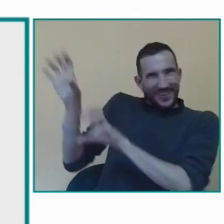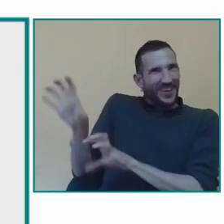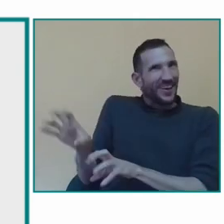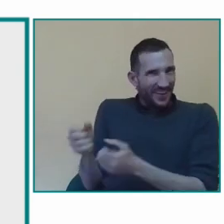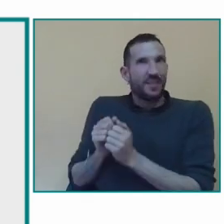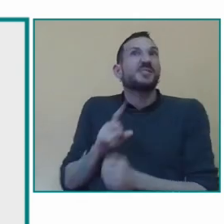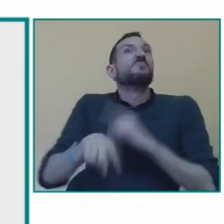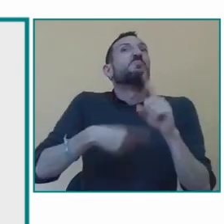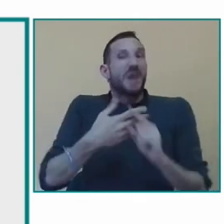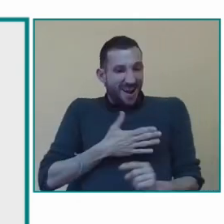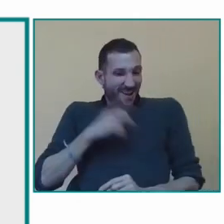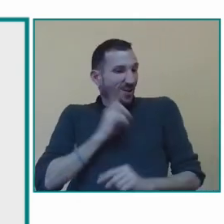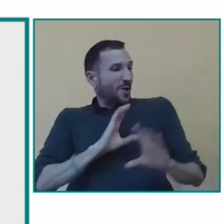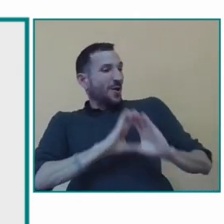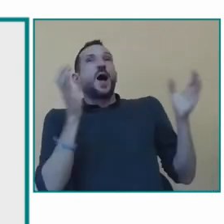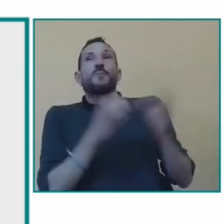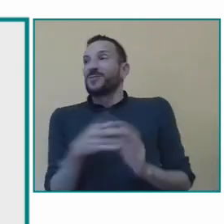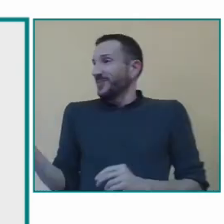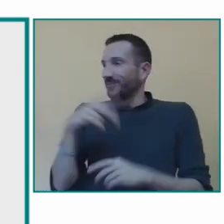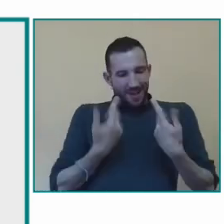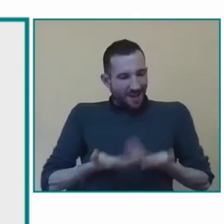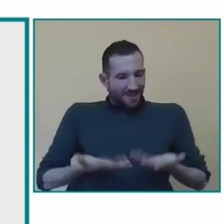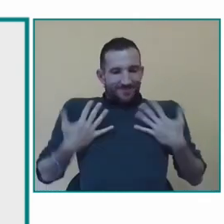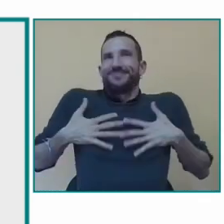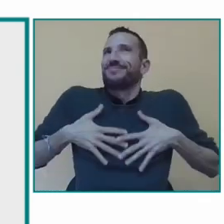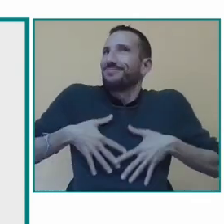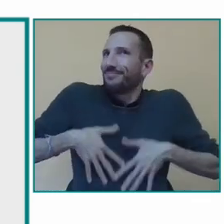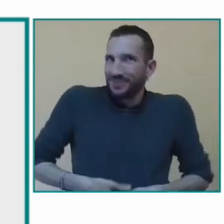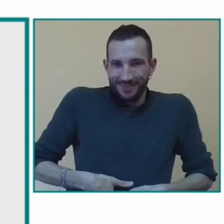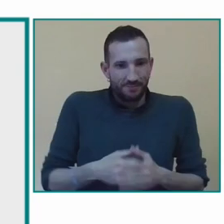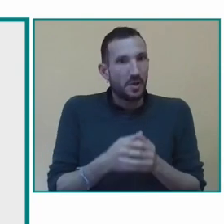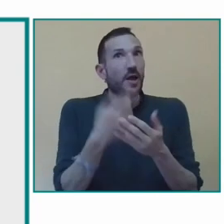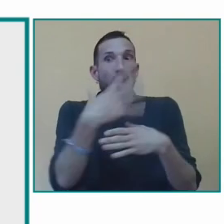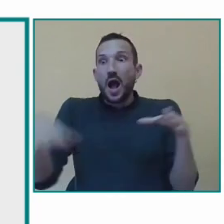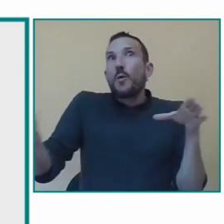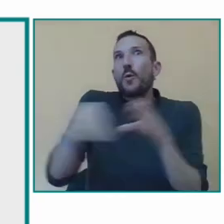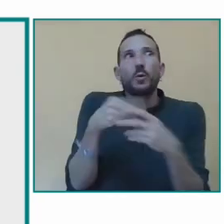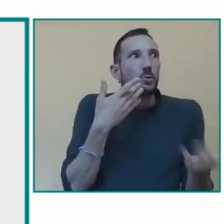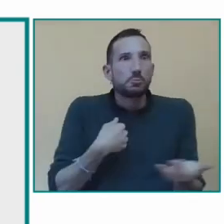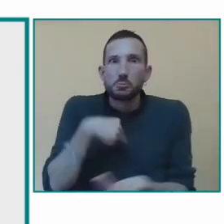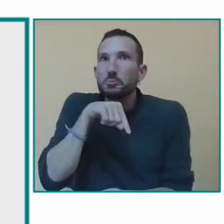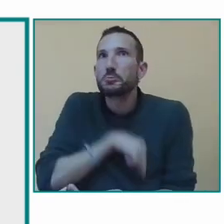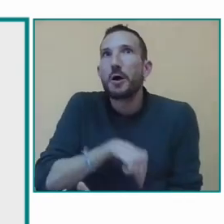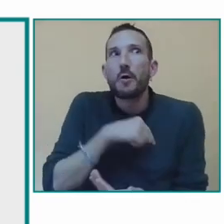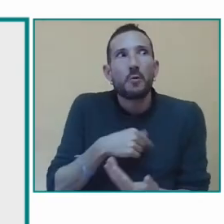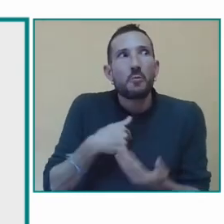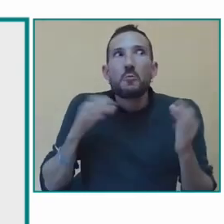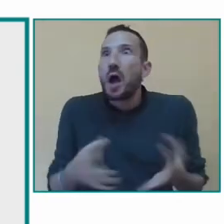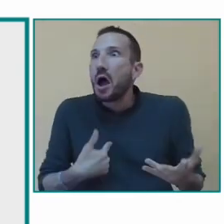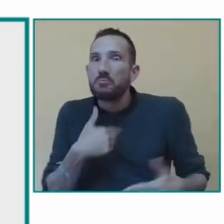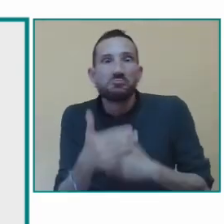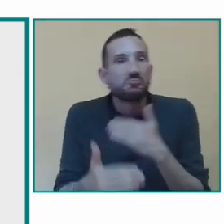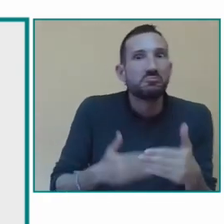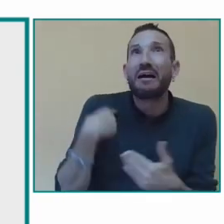lógicamente necesitamos conocer el mundo de las personas oyentes pero también el mundo de las personas sordas para podérselo transmitir